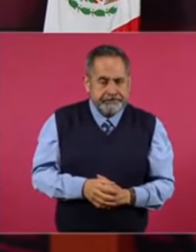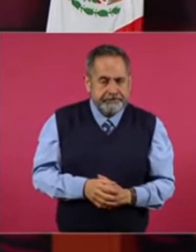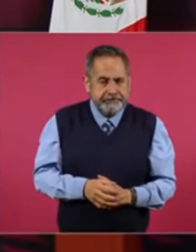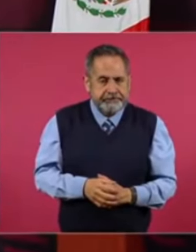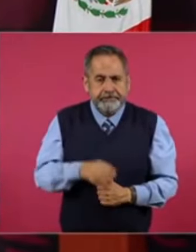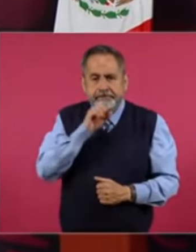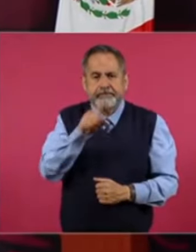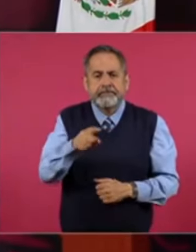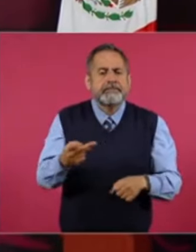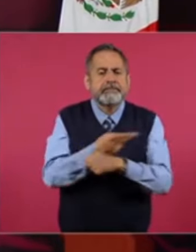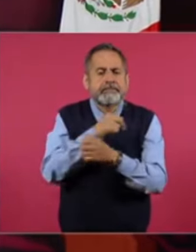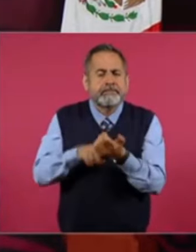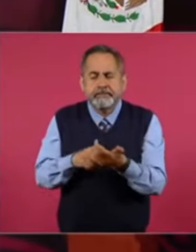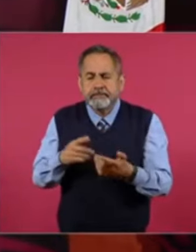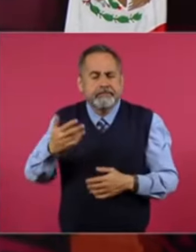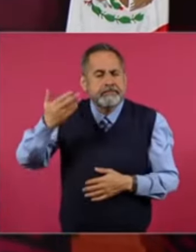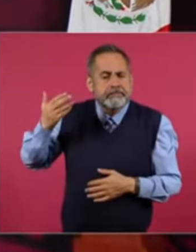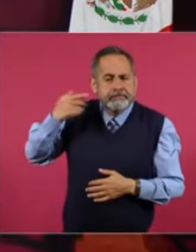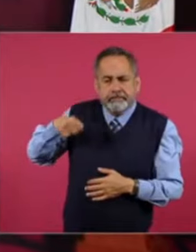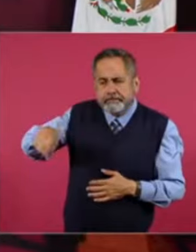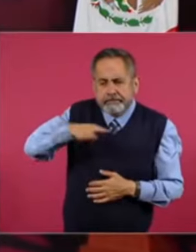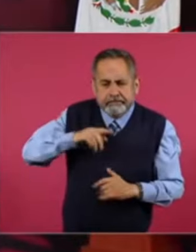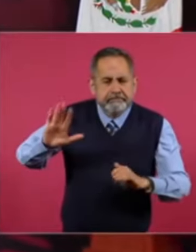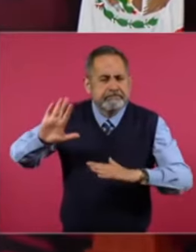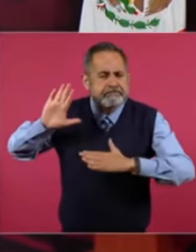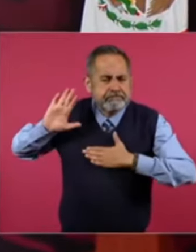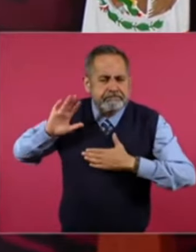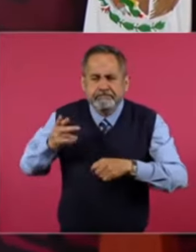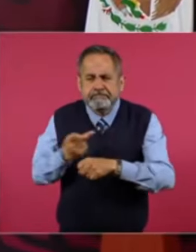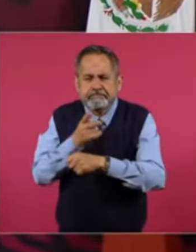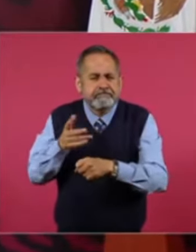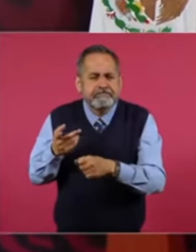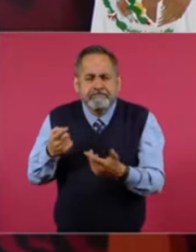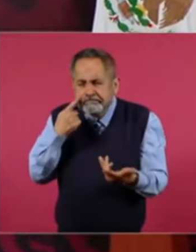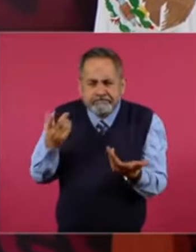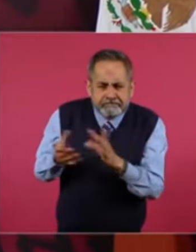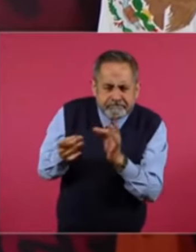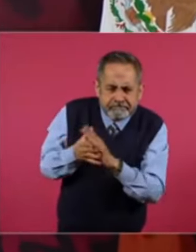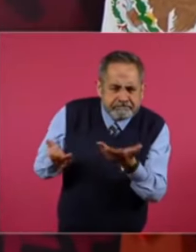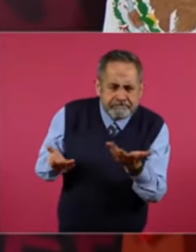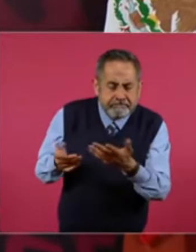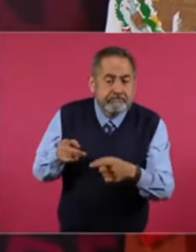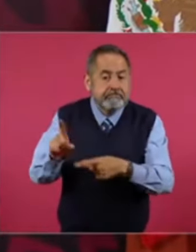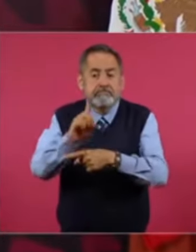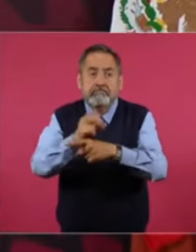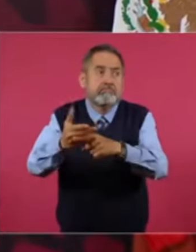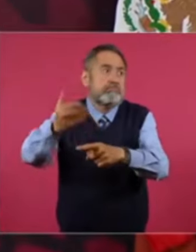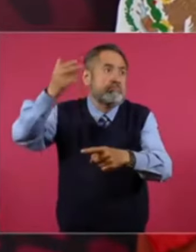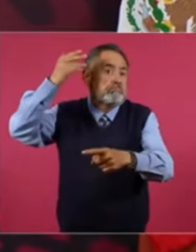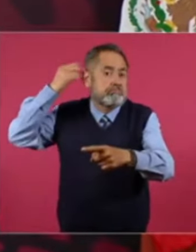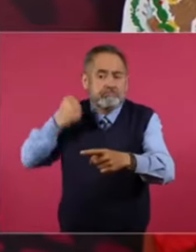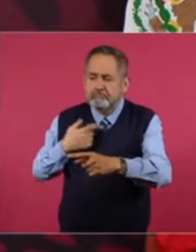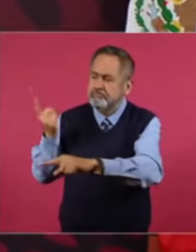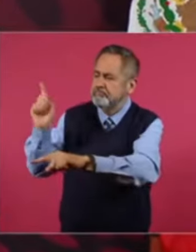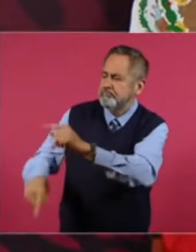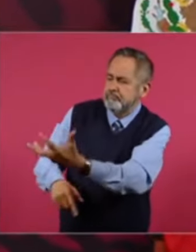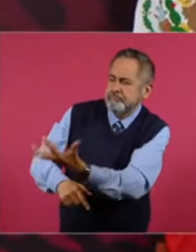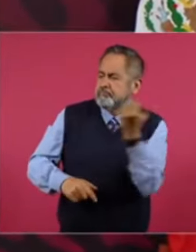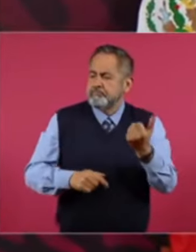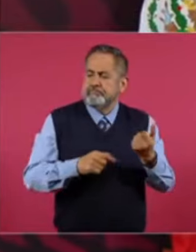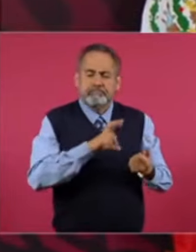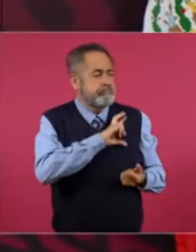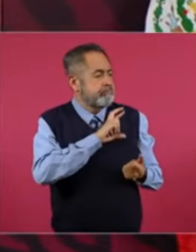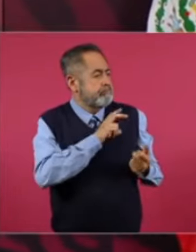¿Cuáles fueron los compromisos. Que se adquirieron. Porque esto viene desde la privatización. De los